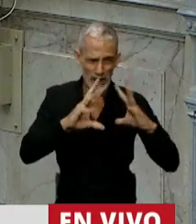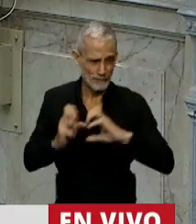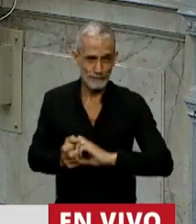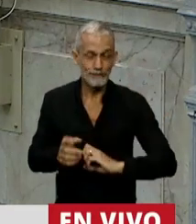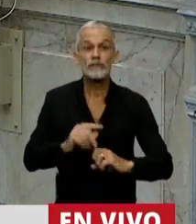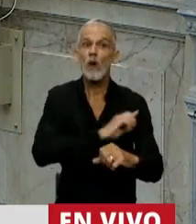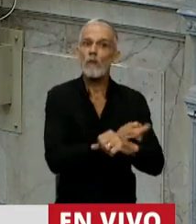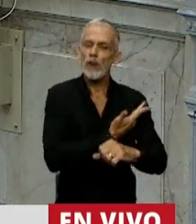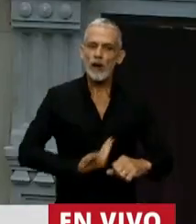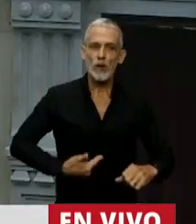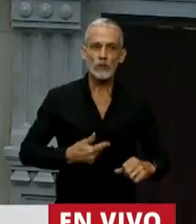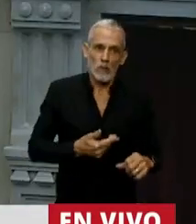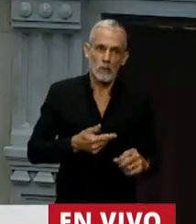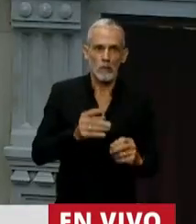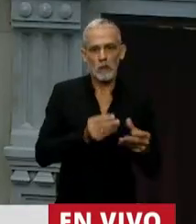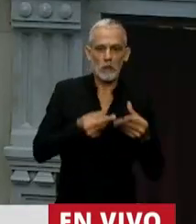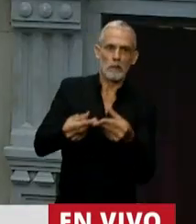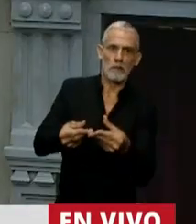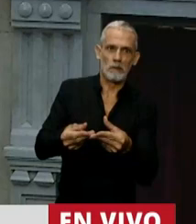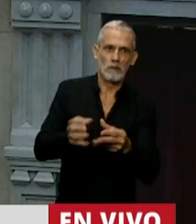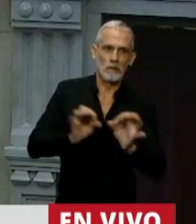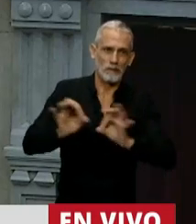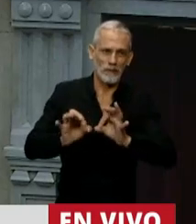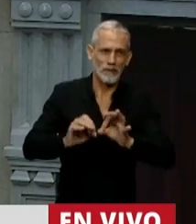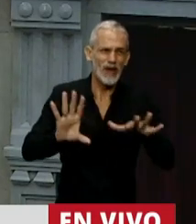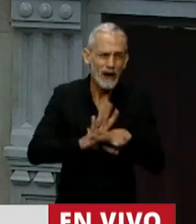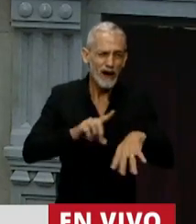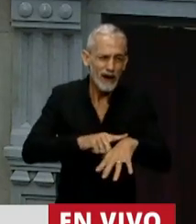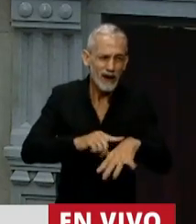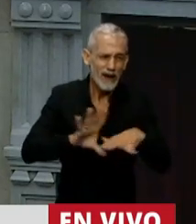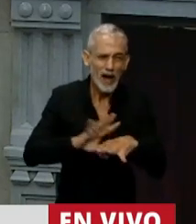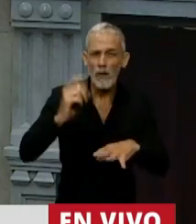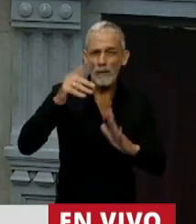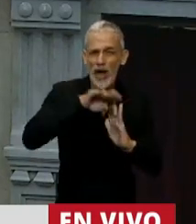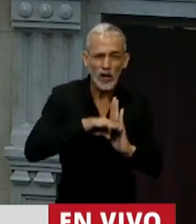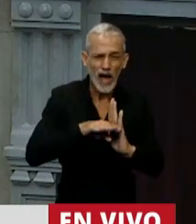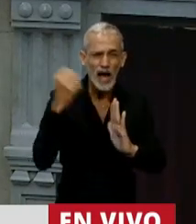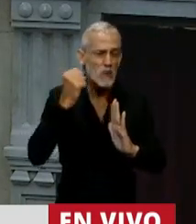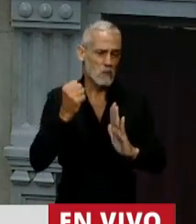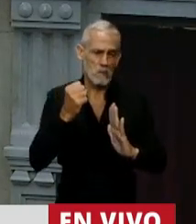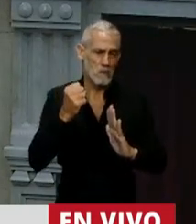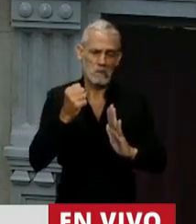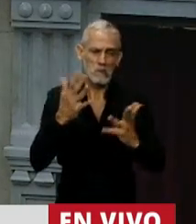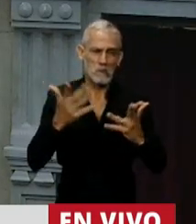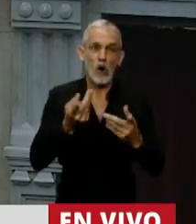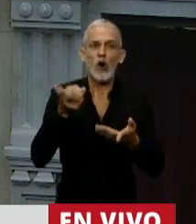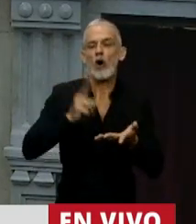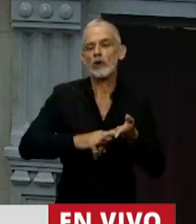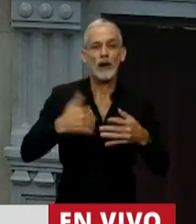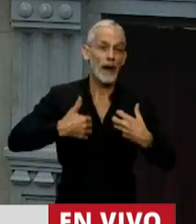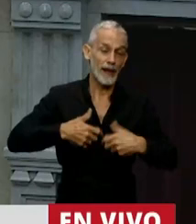el Poder Ejecutivo presenta una discusión que no es oportuna ni prioritaria y que vuelve a dividir a los